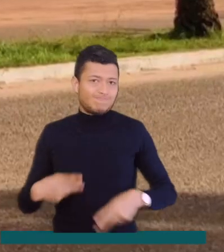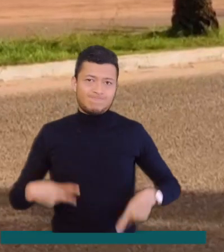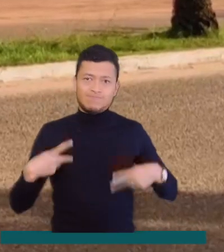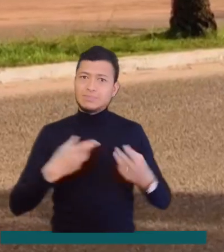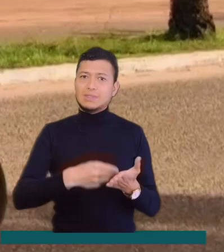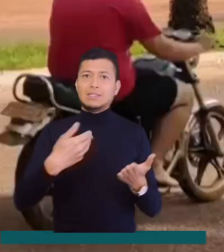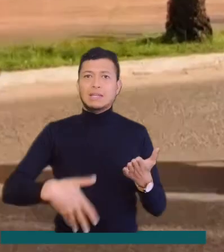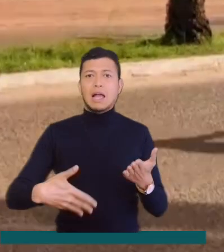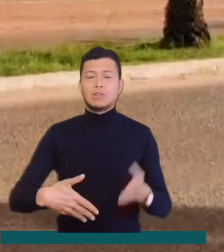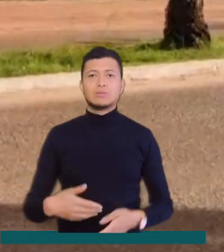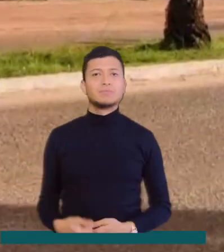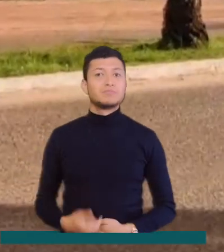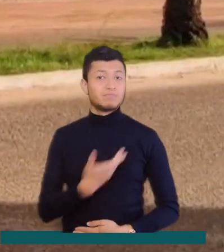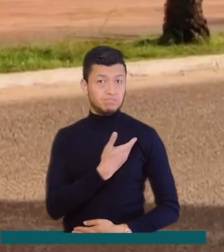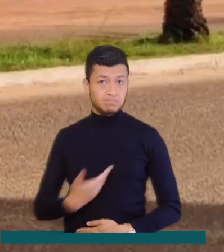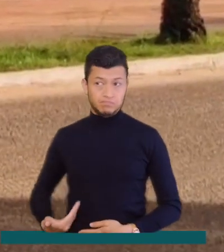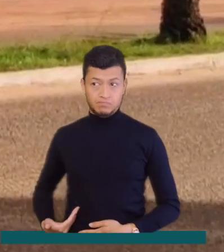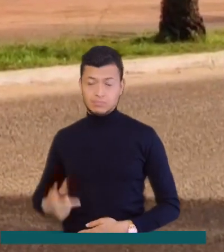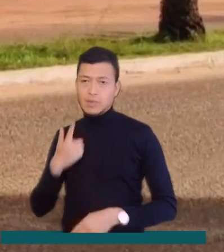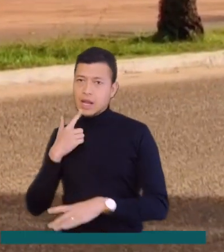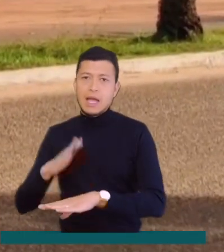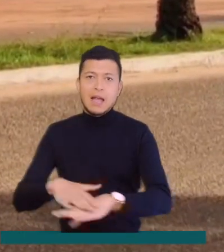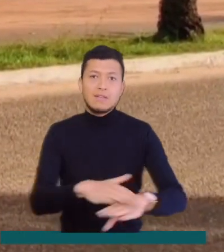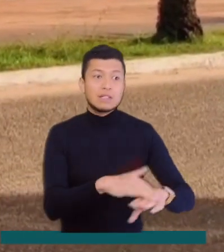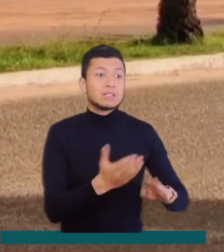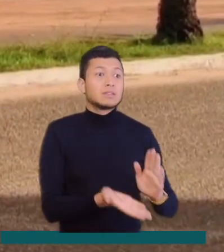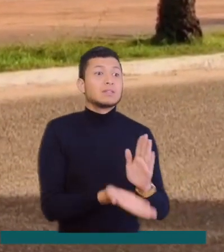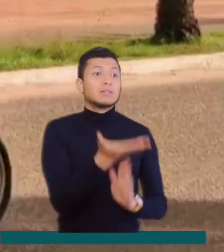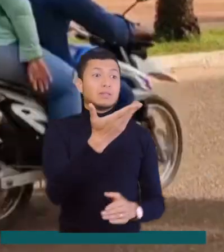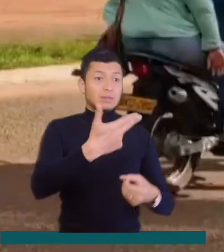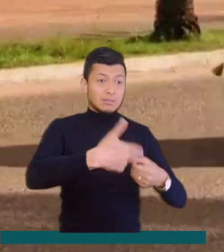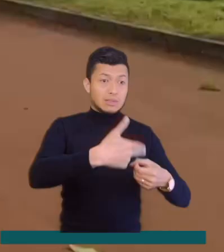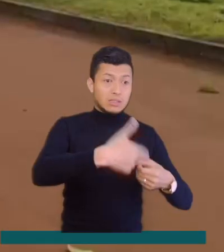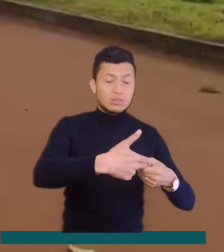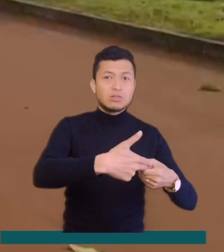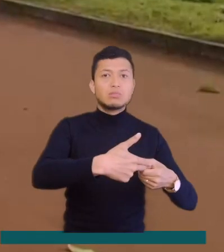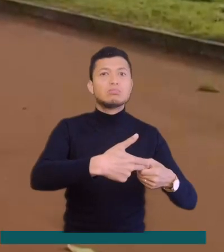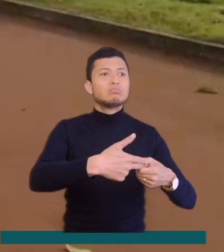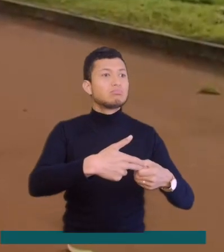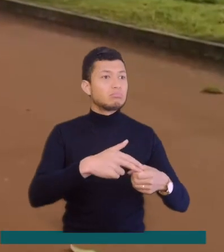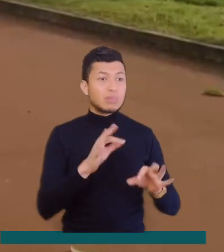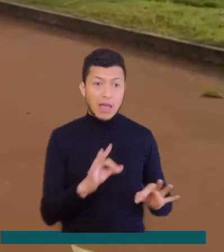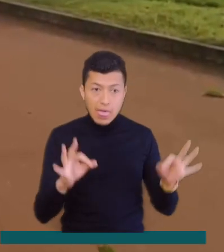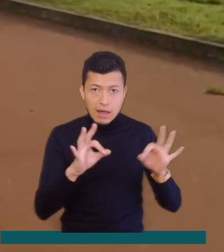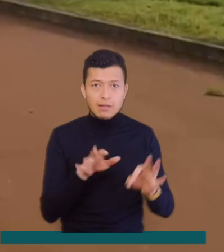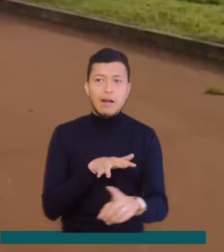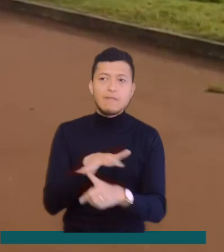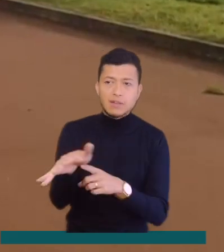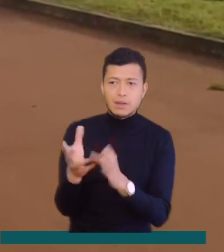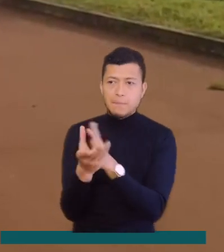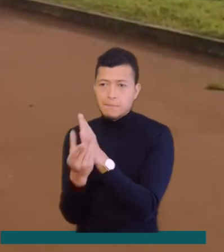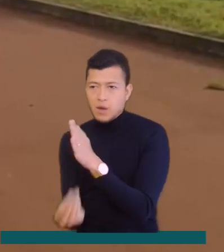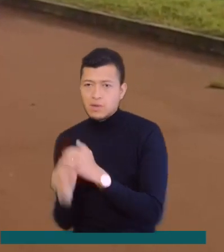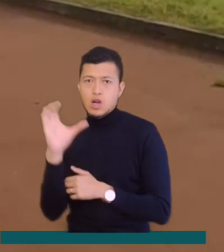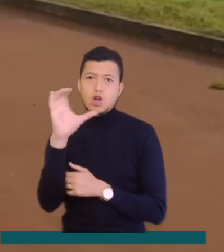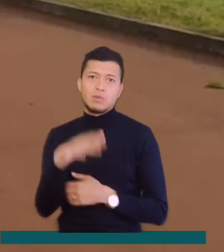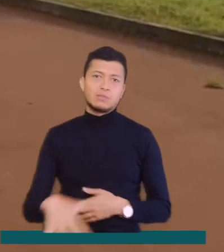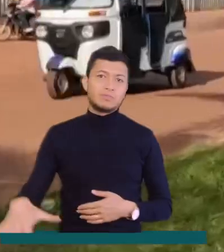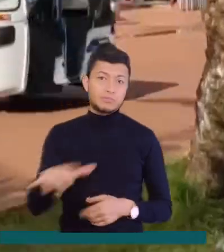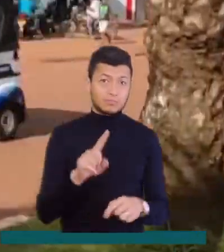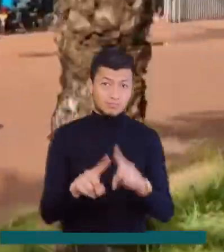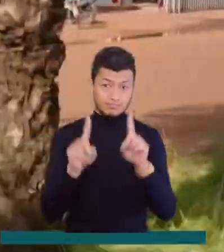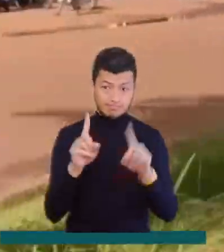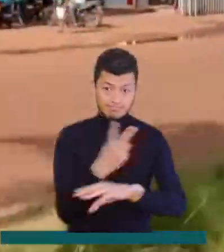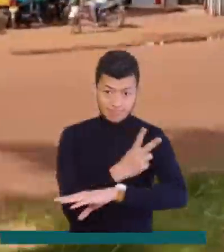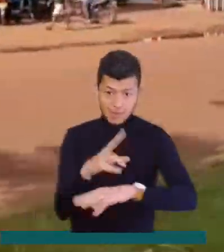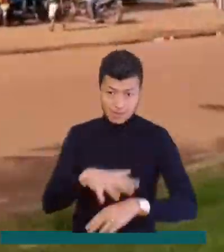caro. Según mencionó el presidente, no aumentar el precio de la gasolina incrementaría las cifras de hambre y pobreza en Colombia. Pero en un departamento